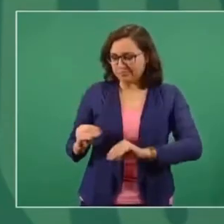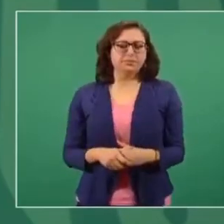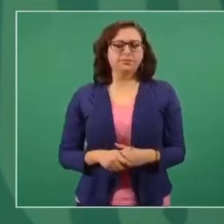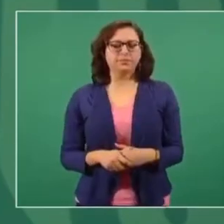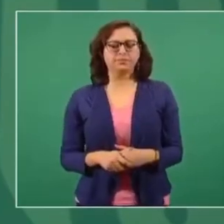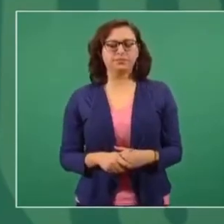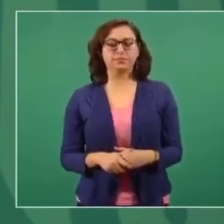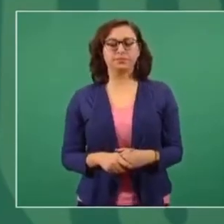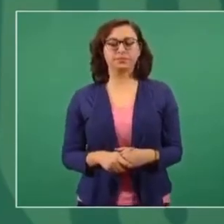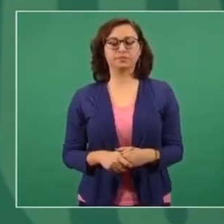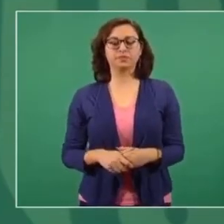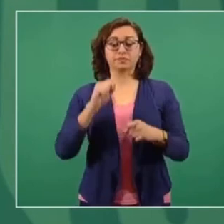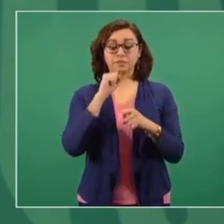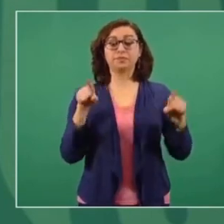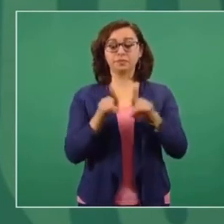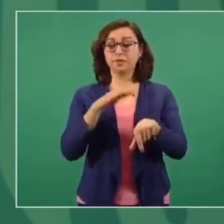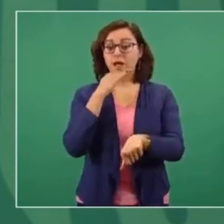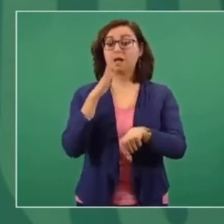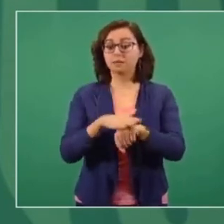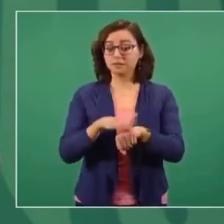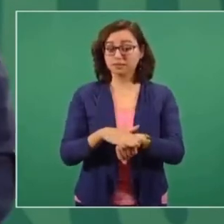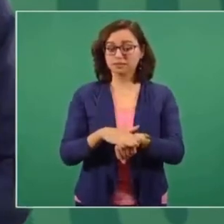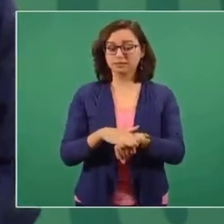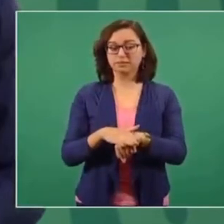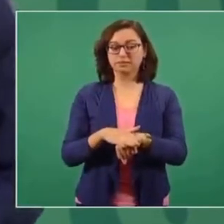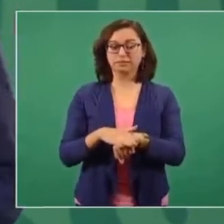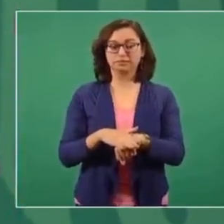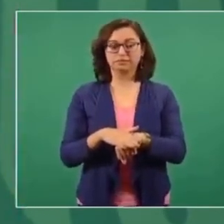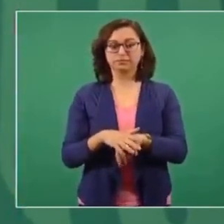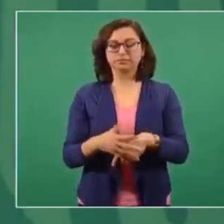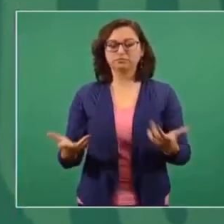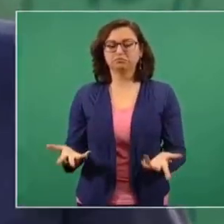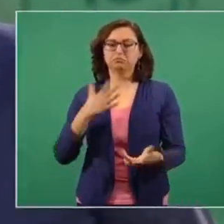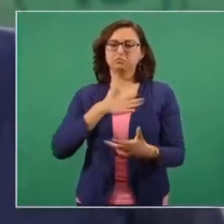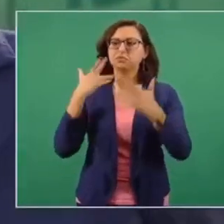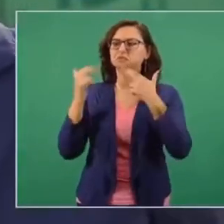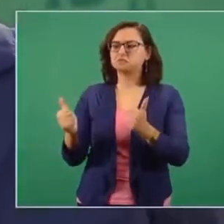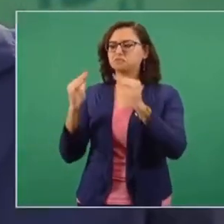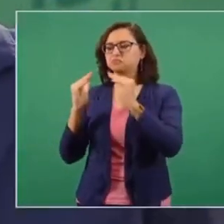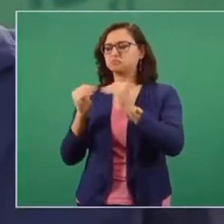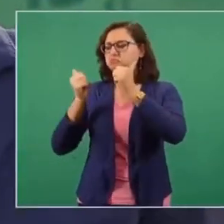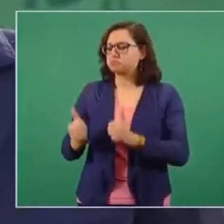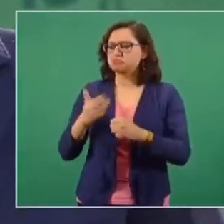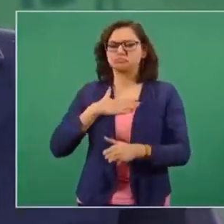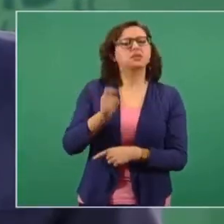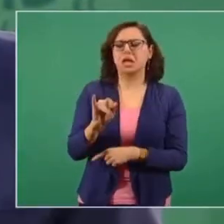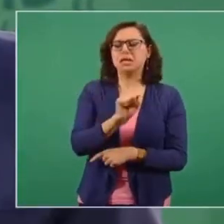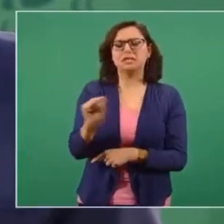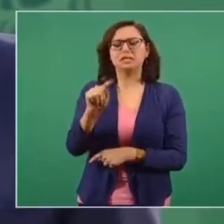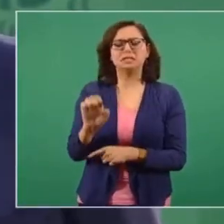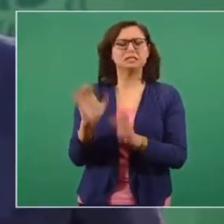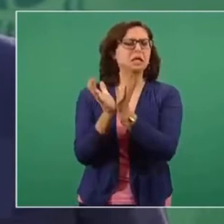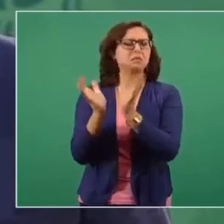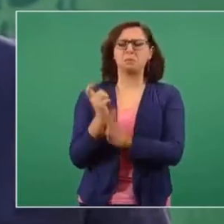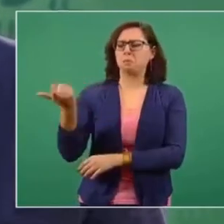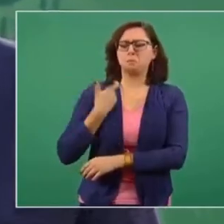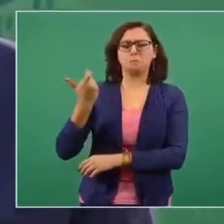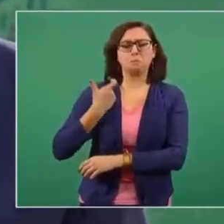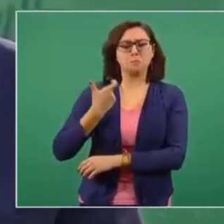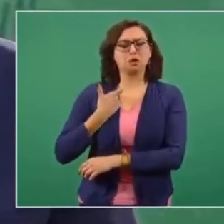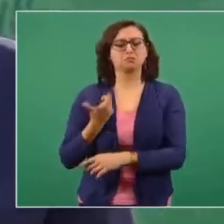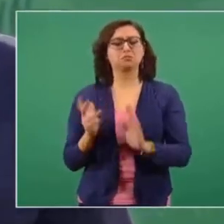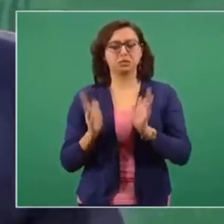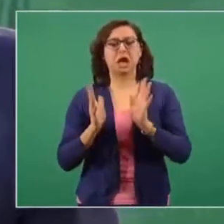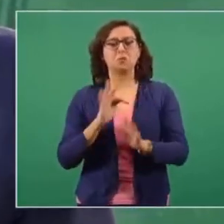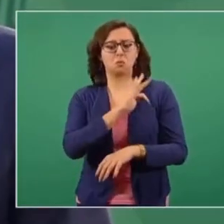y también les adelanto de que voy a vivir de mi pensión del Issste, también ya me va a